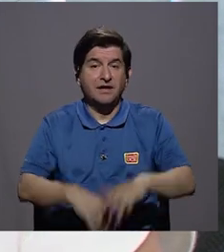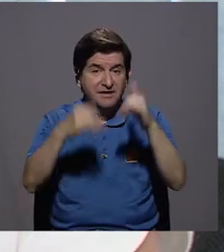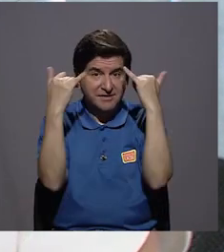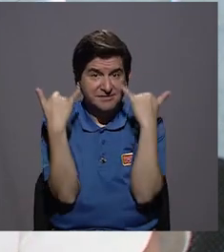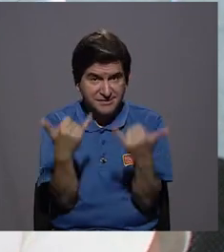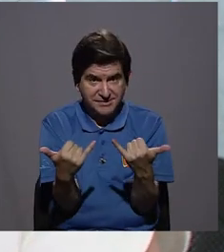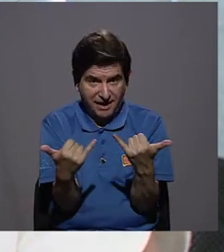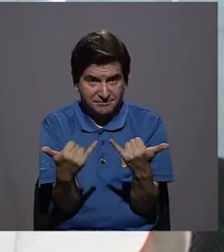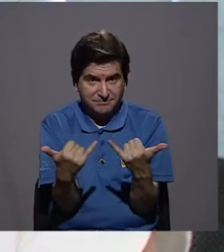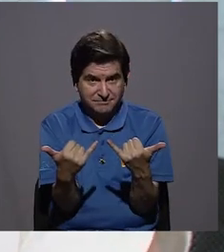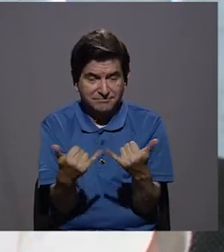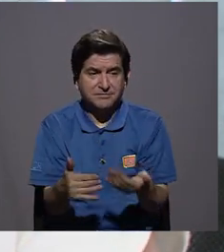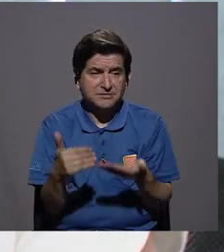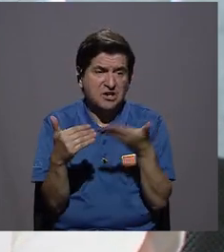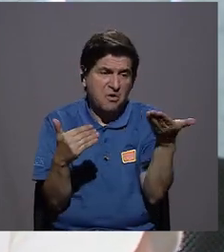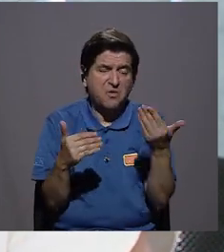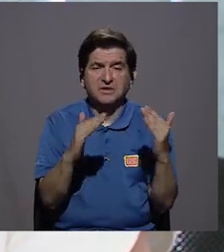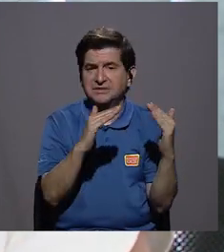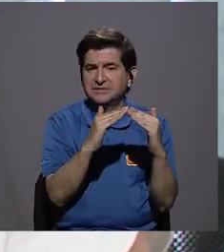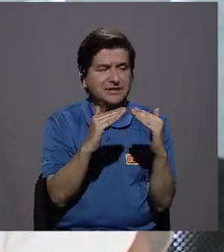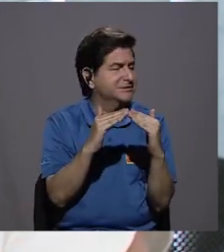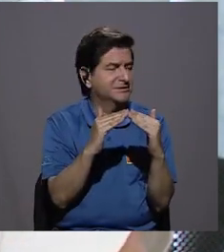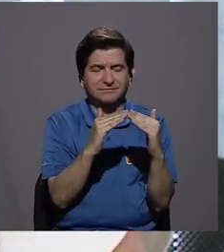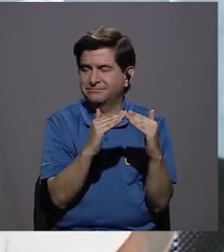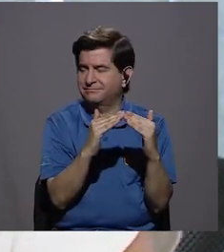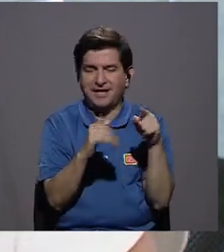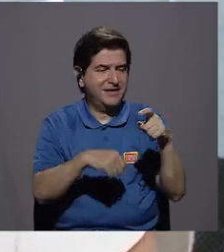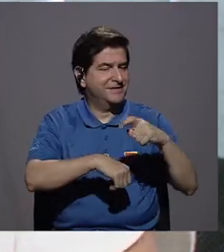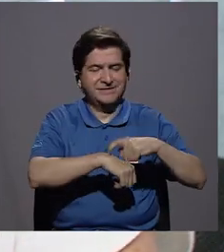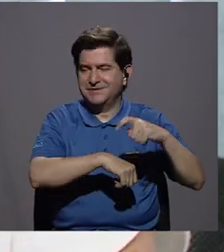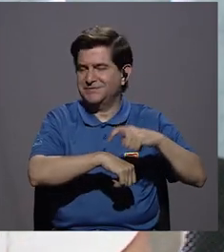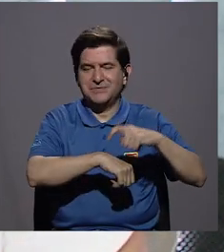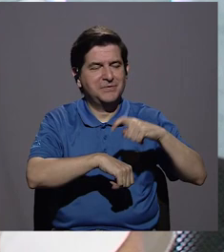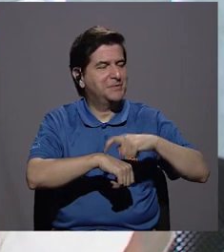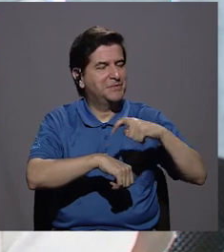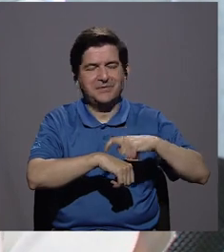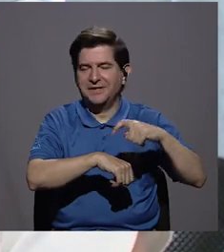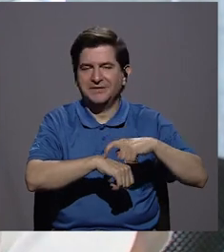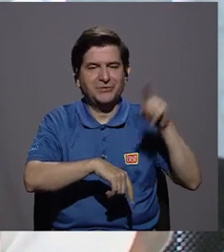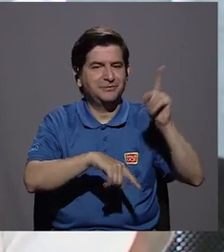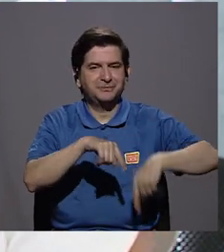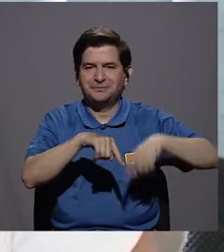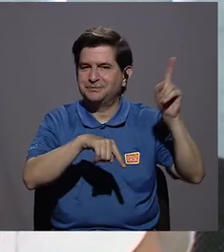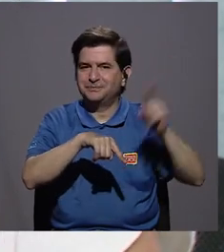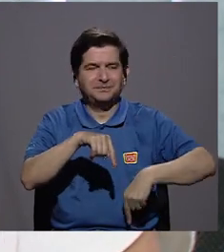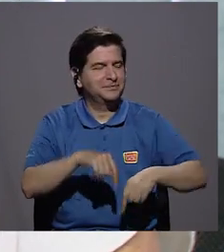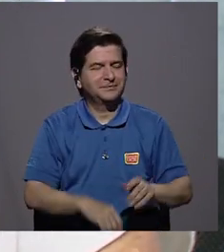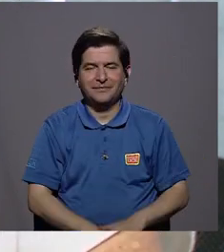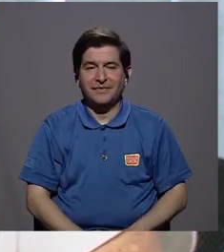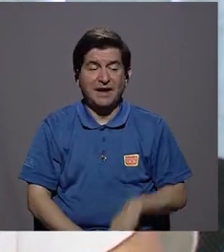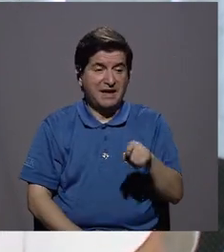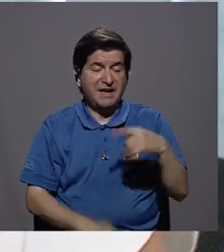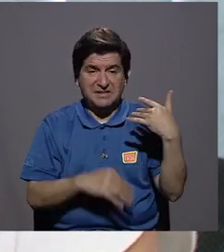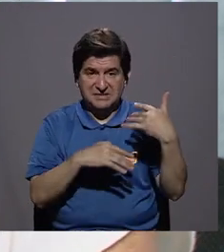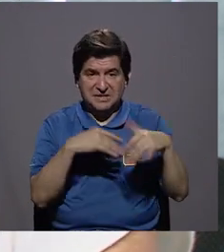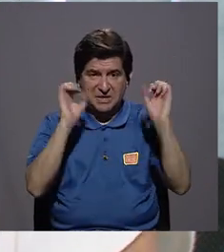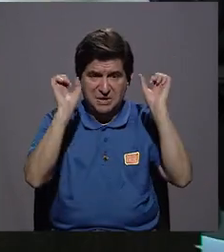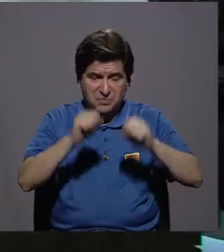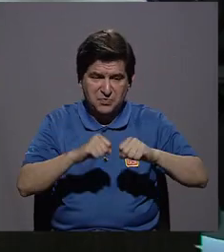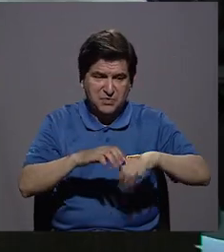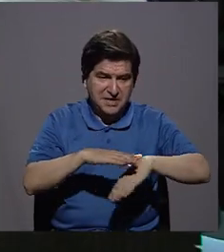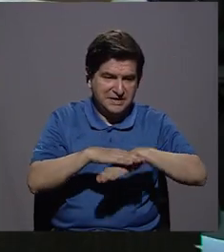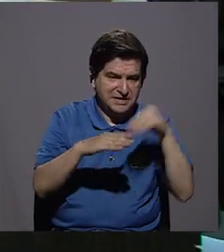Ya digamos lo que son cosas caseras en casa, ya eso ya no se puede. Son heridas que se pueden